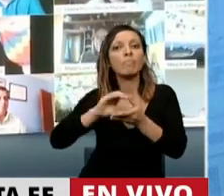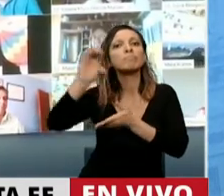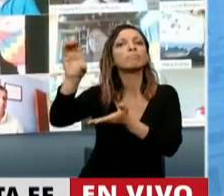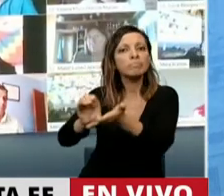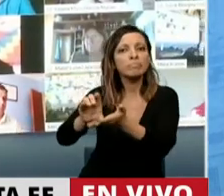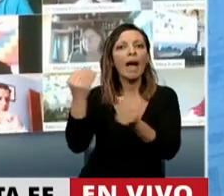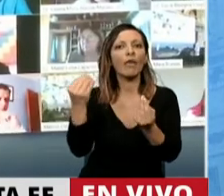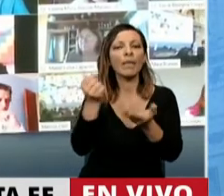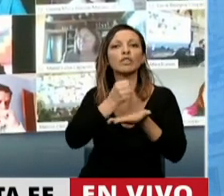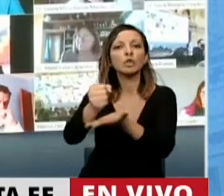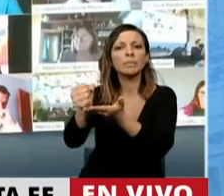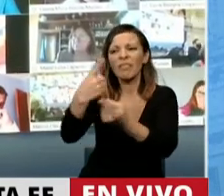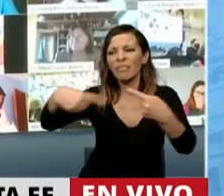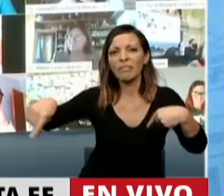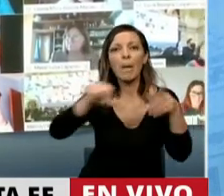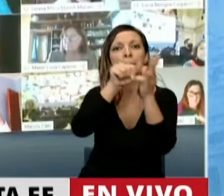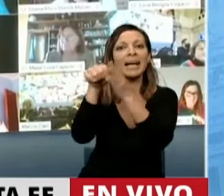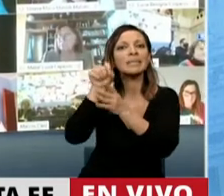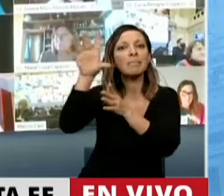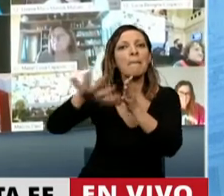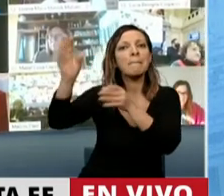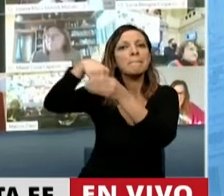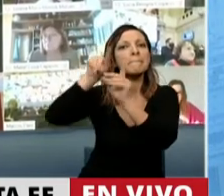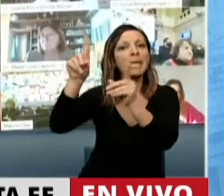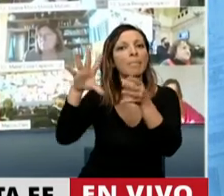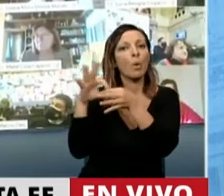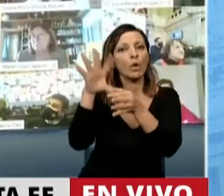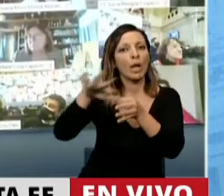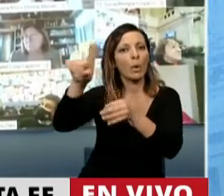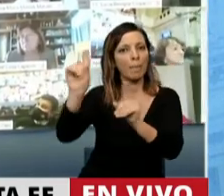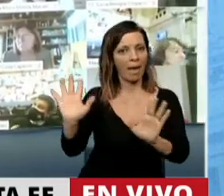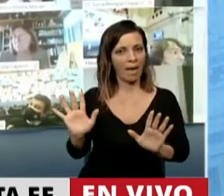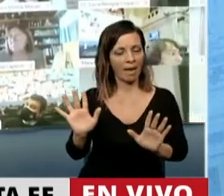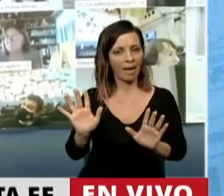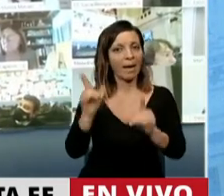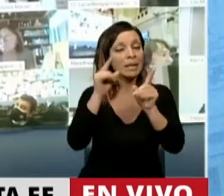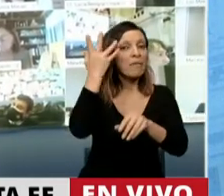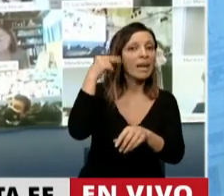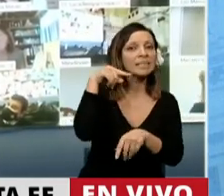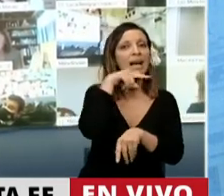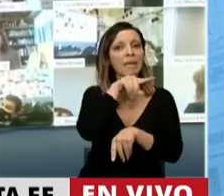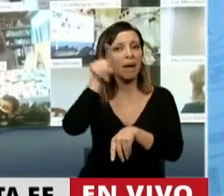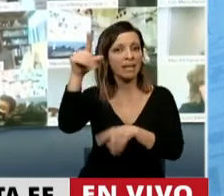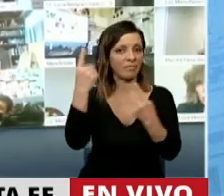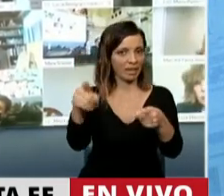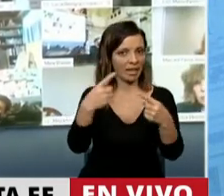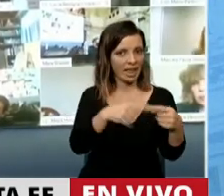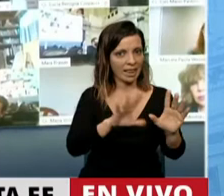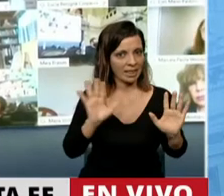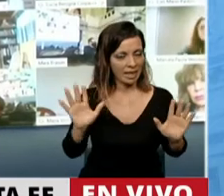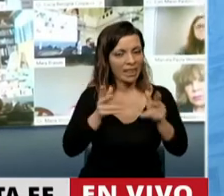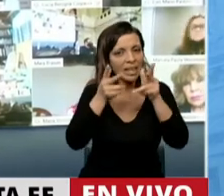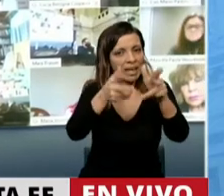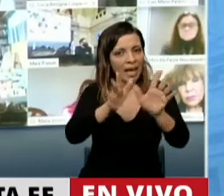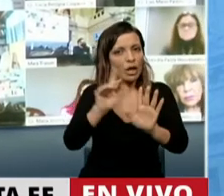a subsidio a diferentes países europeos. Y muy claro ha dejado Francia y Alemania de que